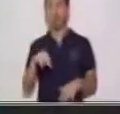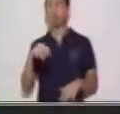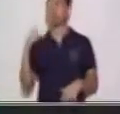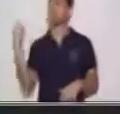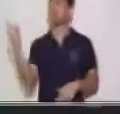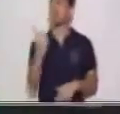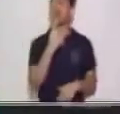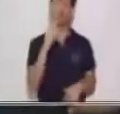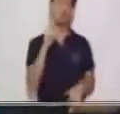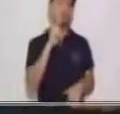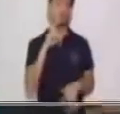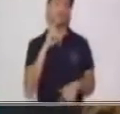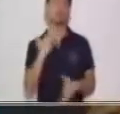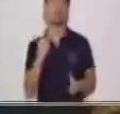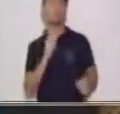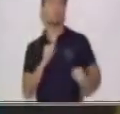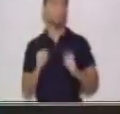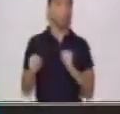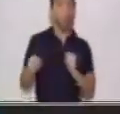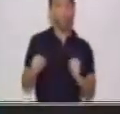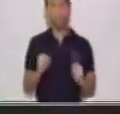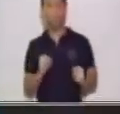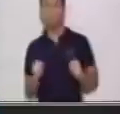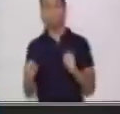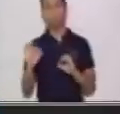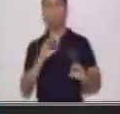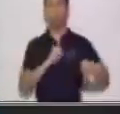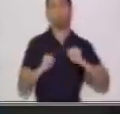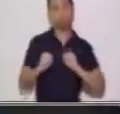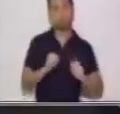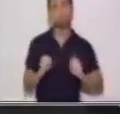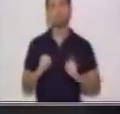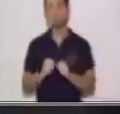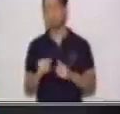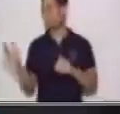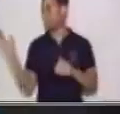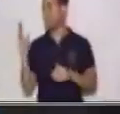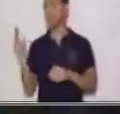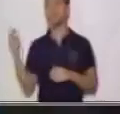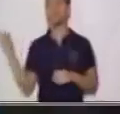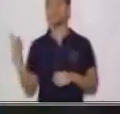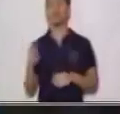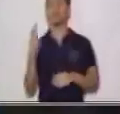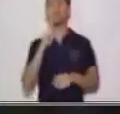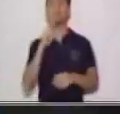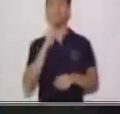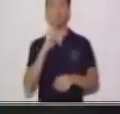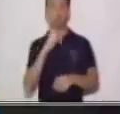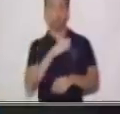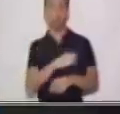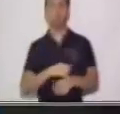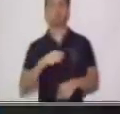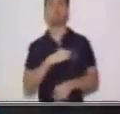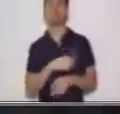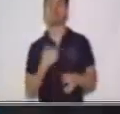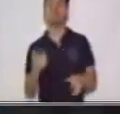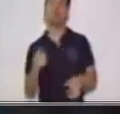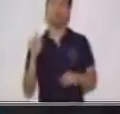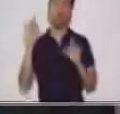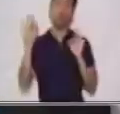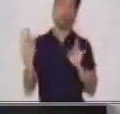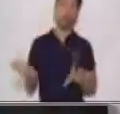emitir algún movimiento o acción. También tenemos los verbos de pasión. Odiar, amar,